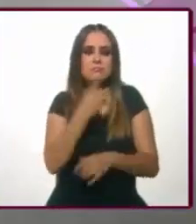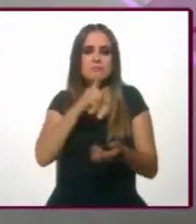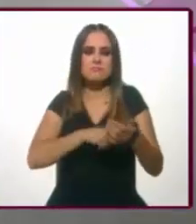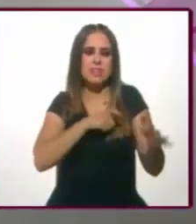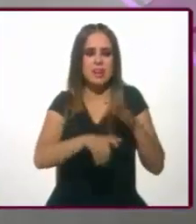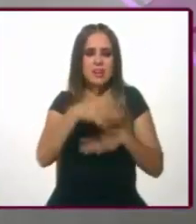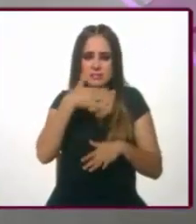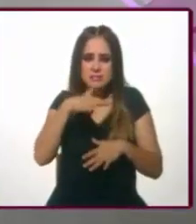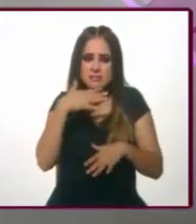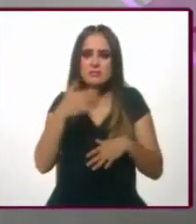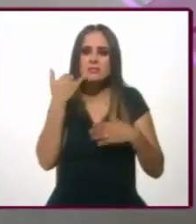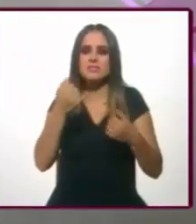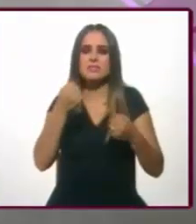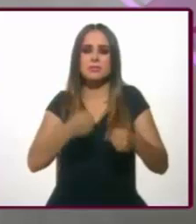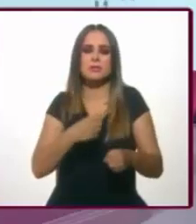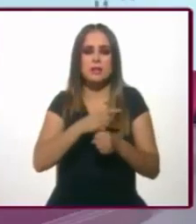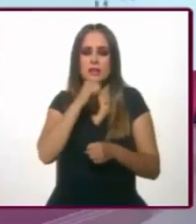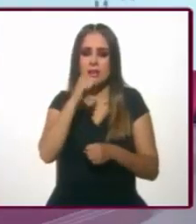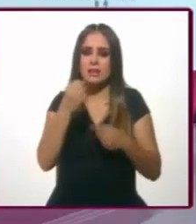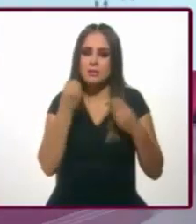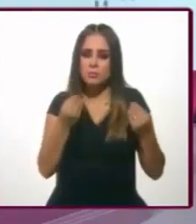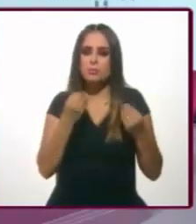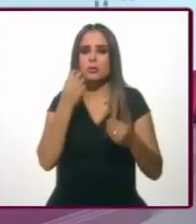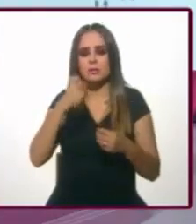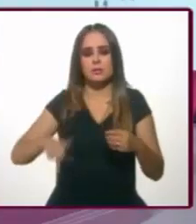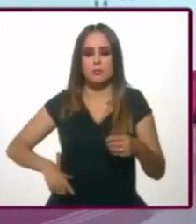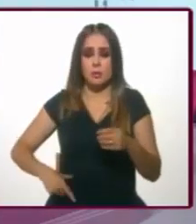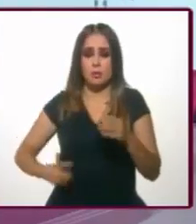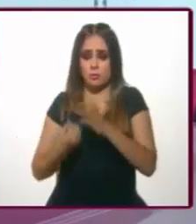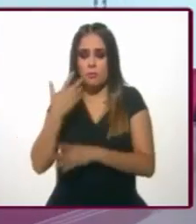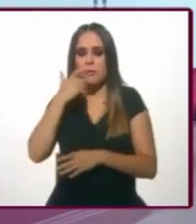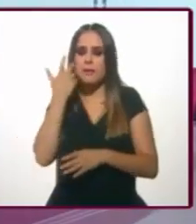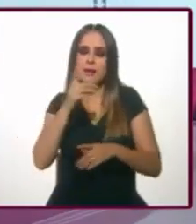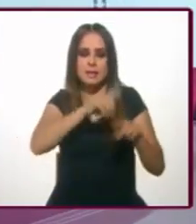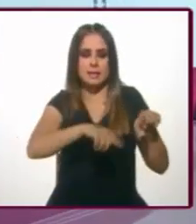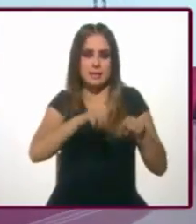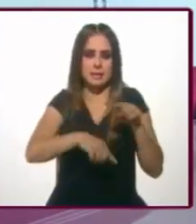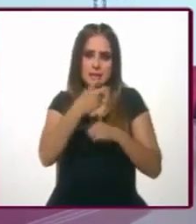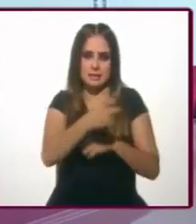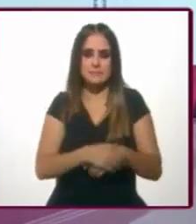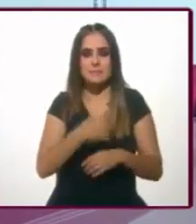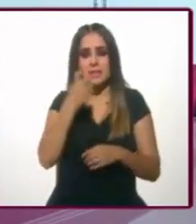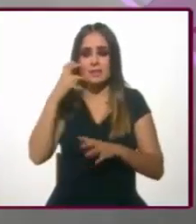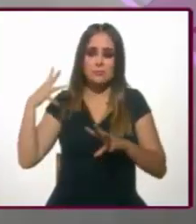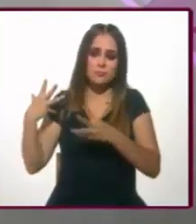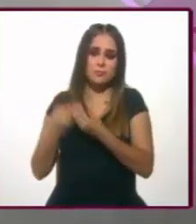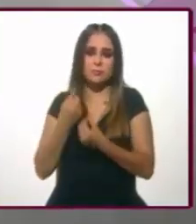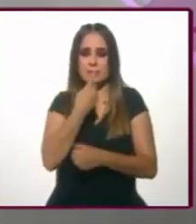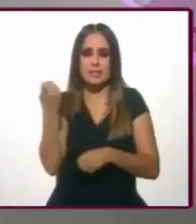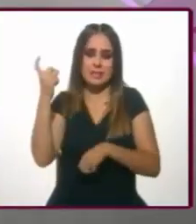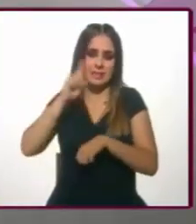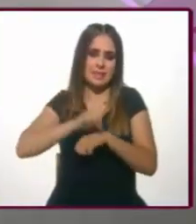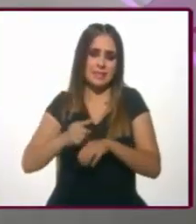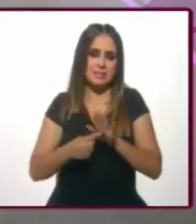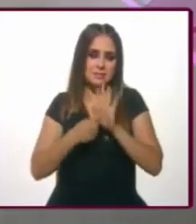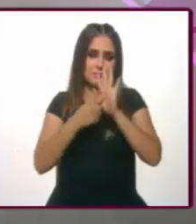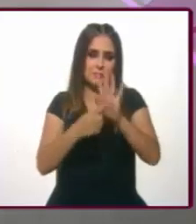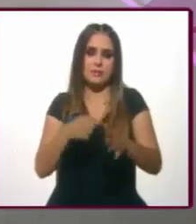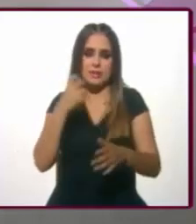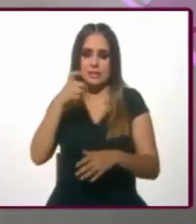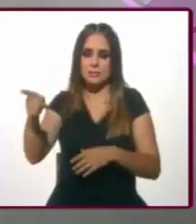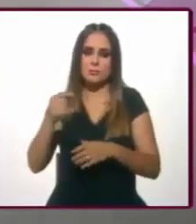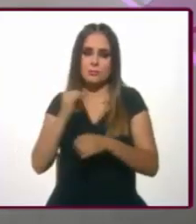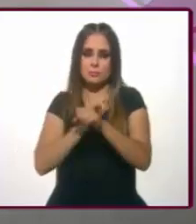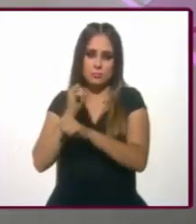creo que es cuestión de tiempo para ver resultados en esos temas. Pues son 100 días. Ahí están las gráficas. Ahí está el estudio de